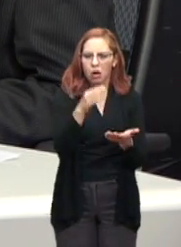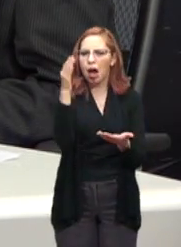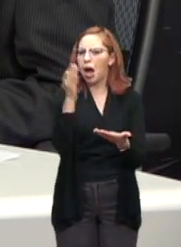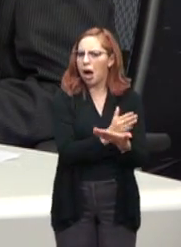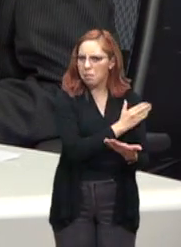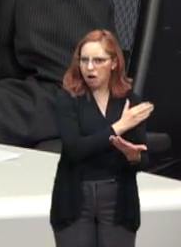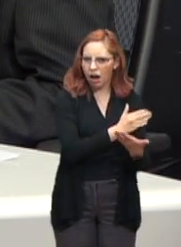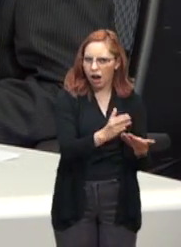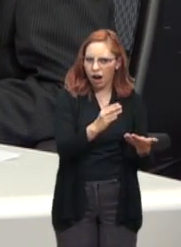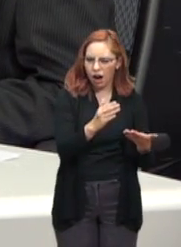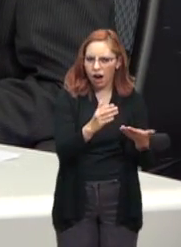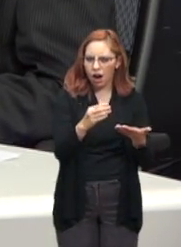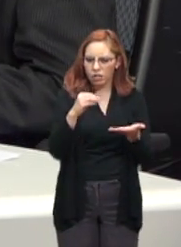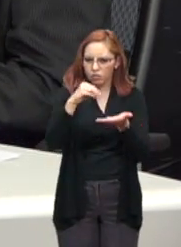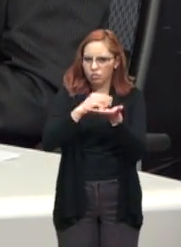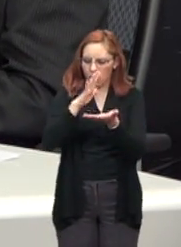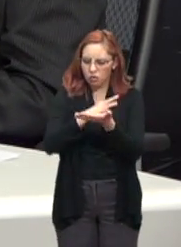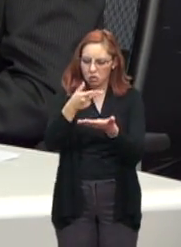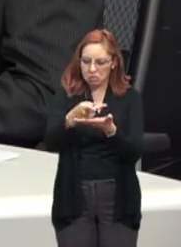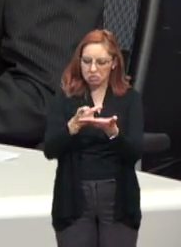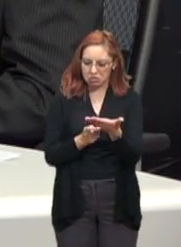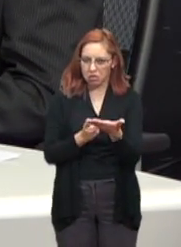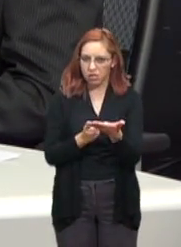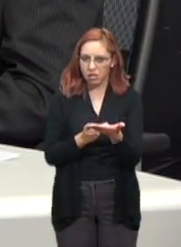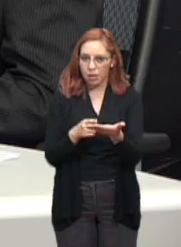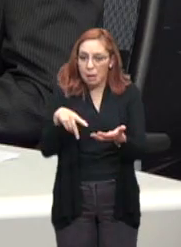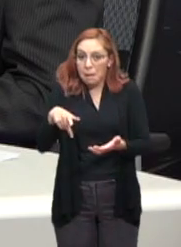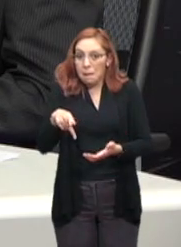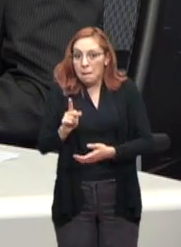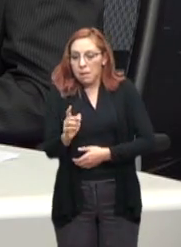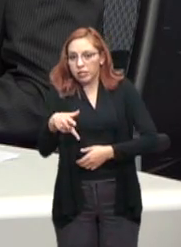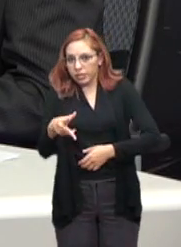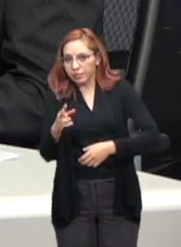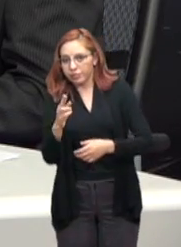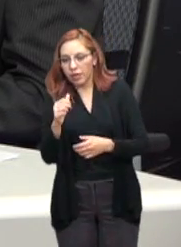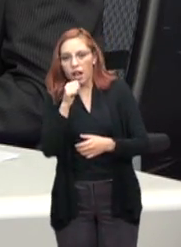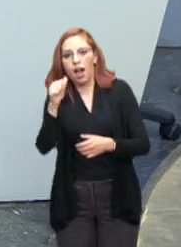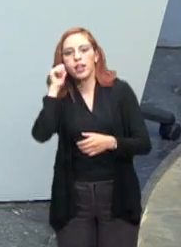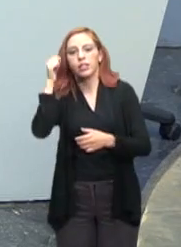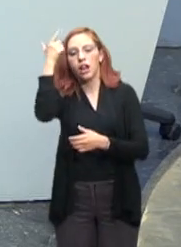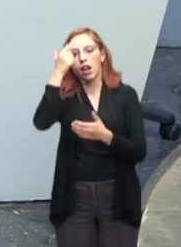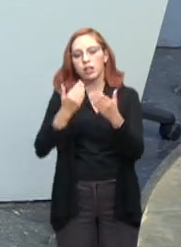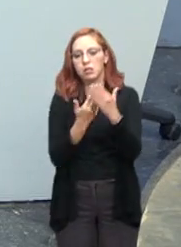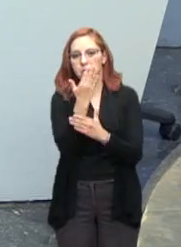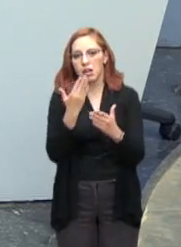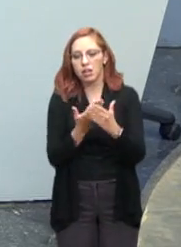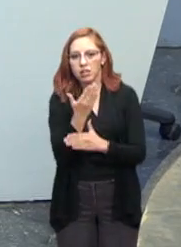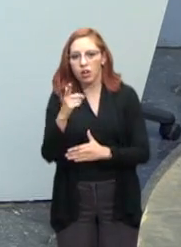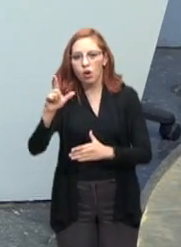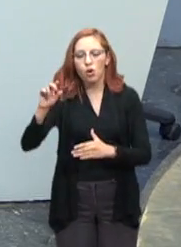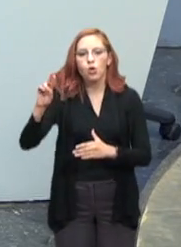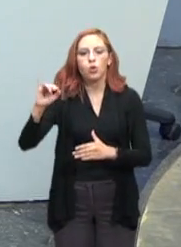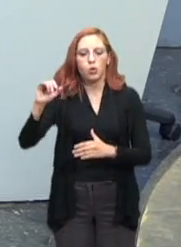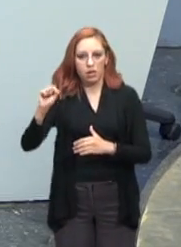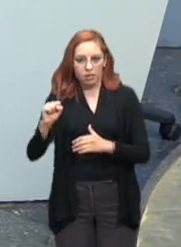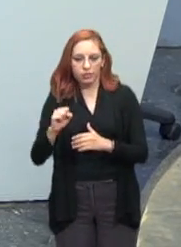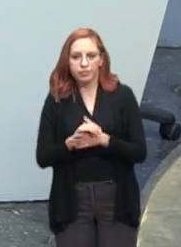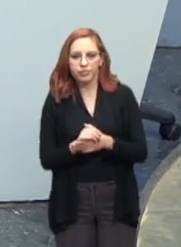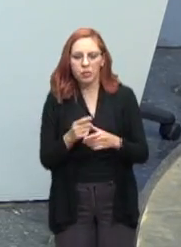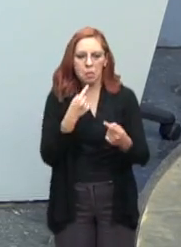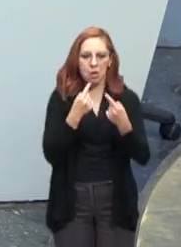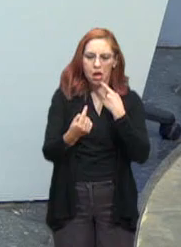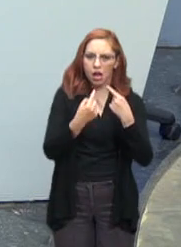agenda. Pero también, al mismo tiempo, ayer en la mañana, Luis de Regil comentaba que